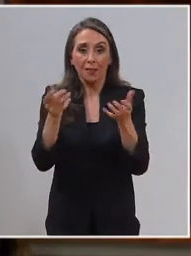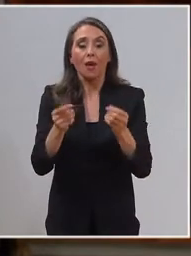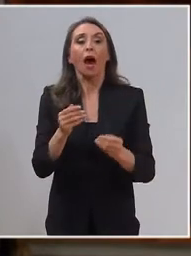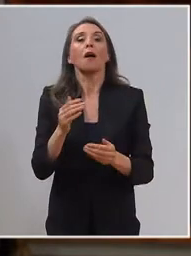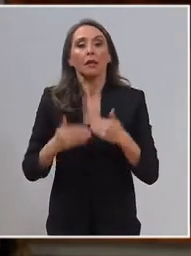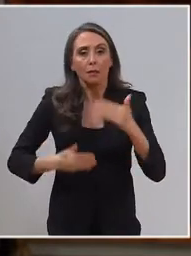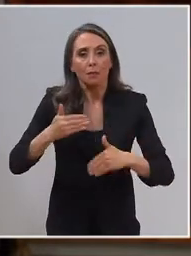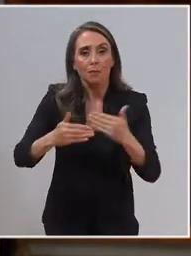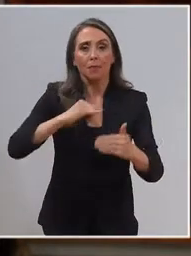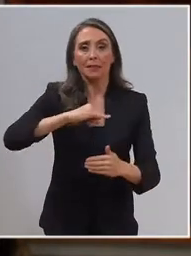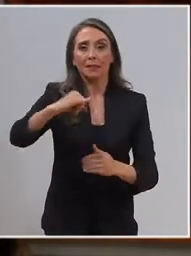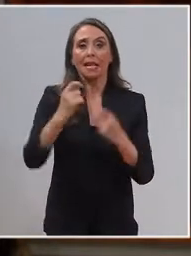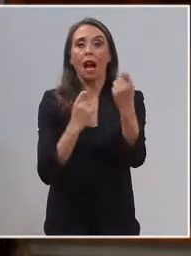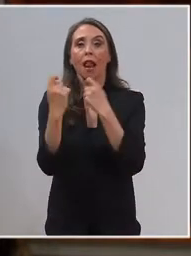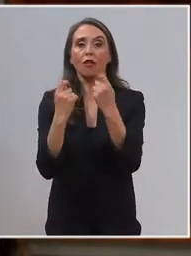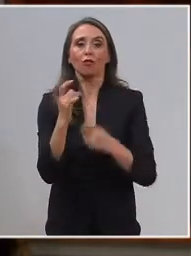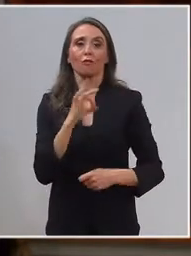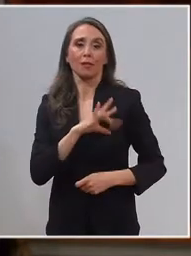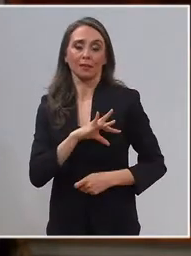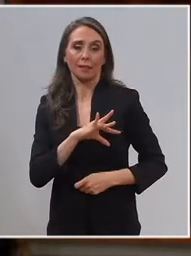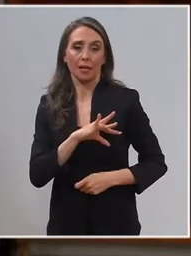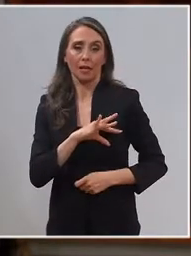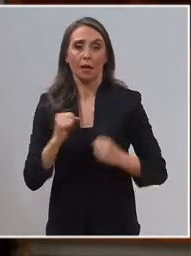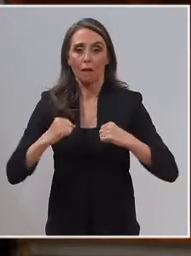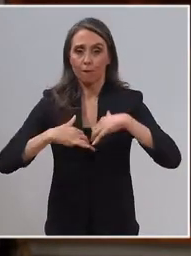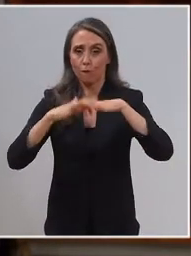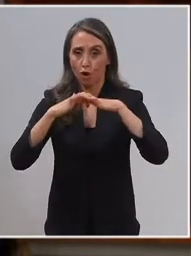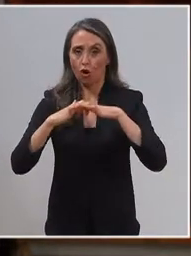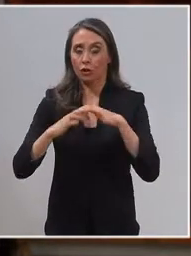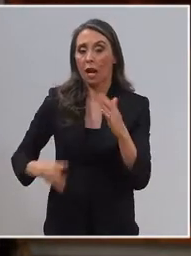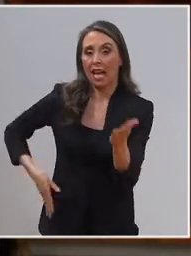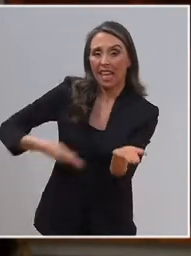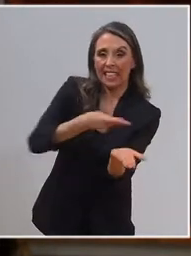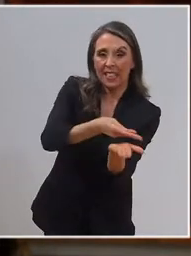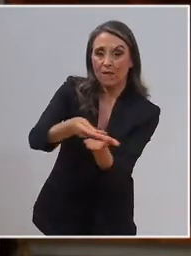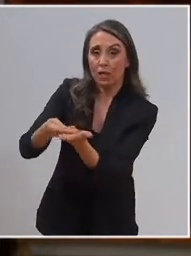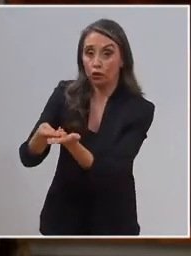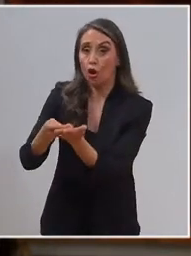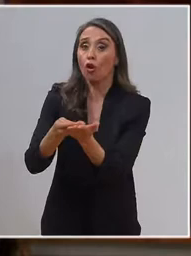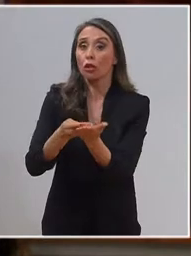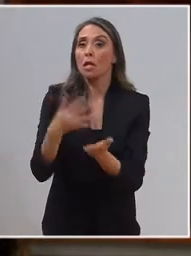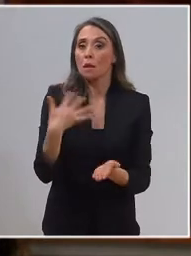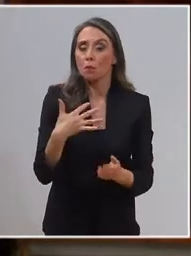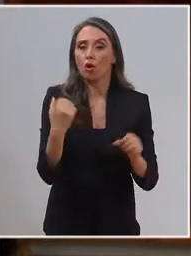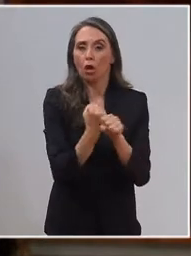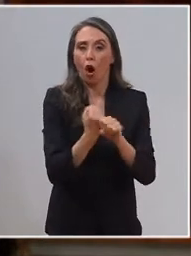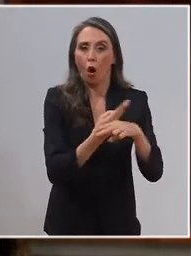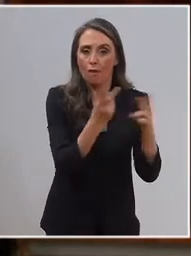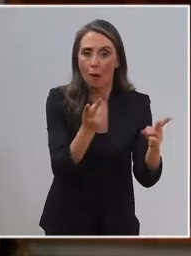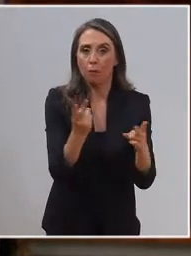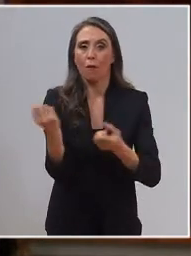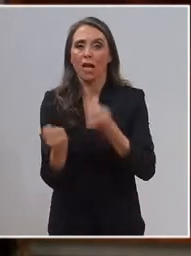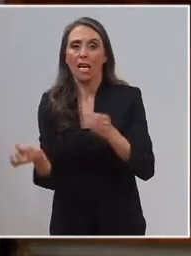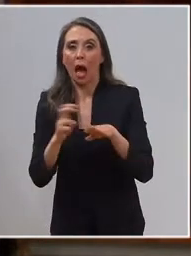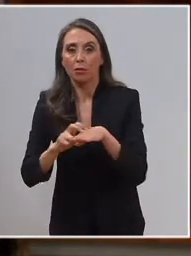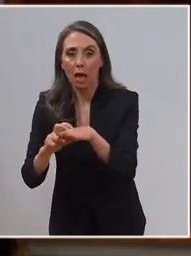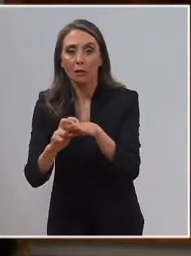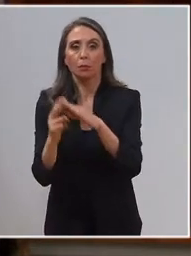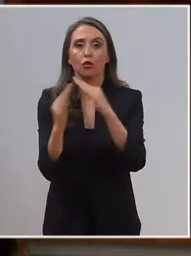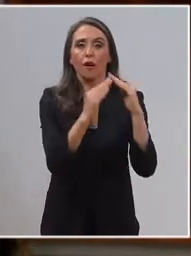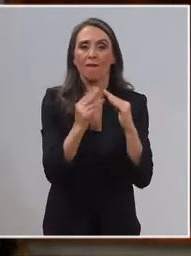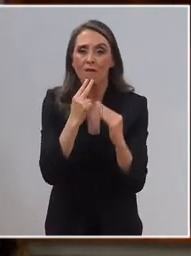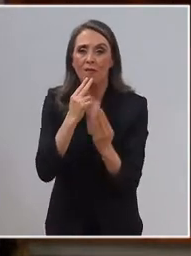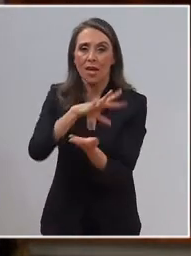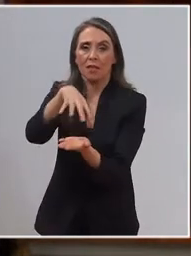acelerar la marcha de la economía chilena. Fortaleciendo la inversión en áreas claves, como obras públicas, transporte, vivienda y